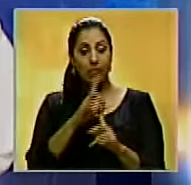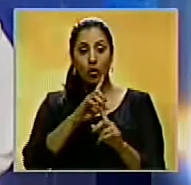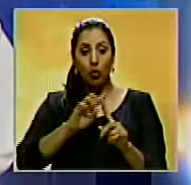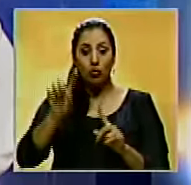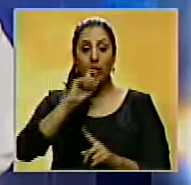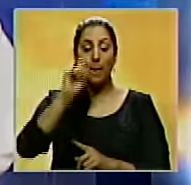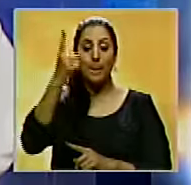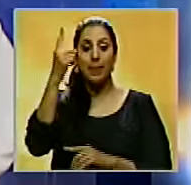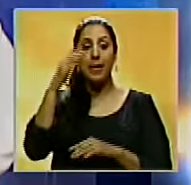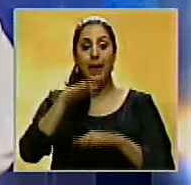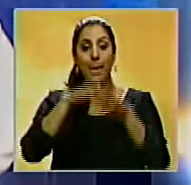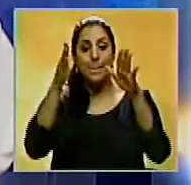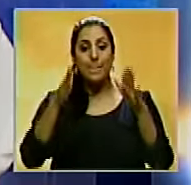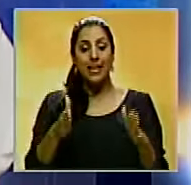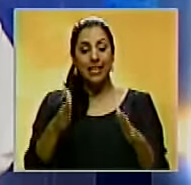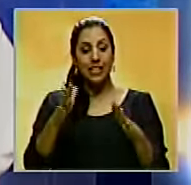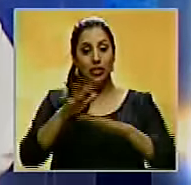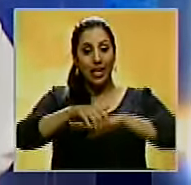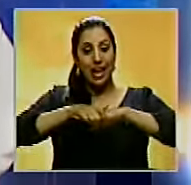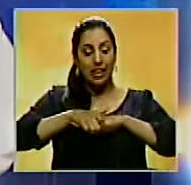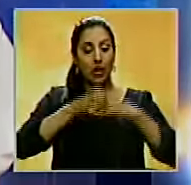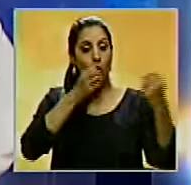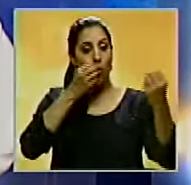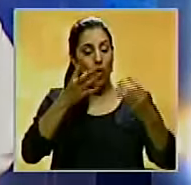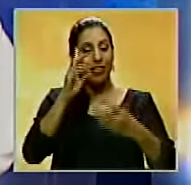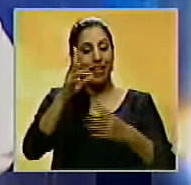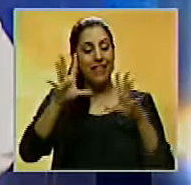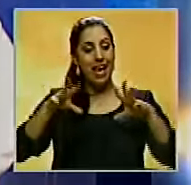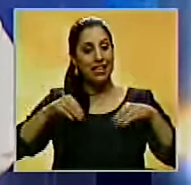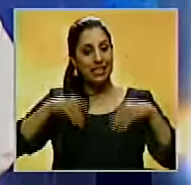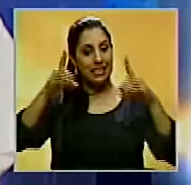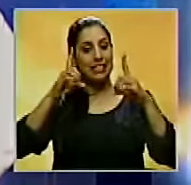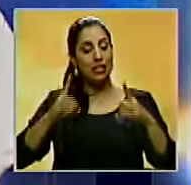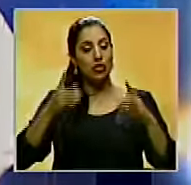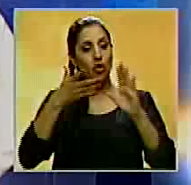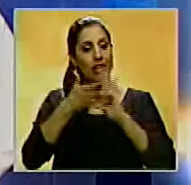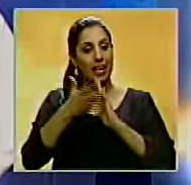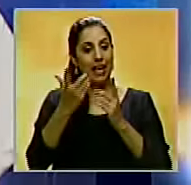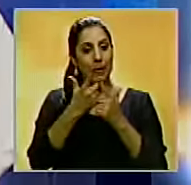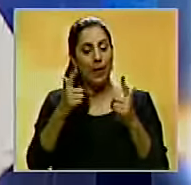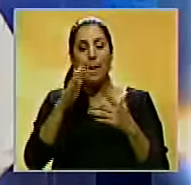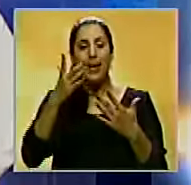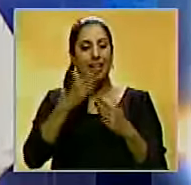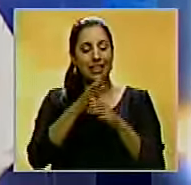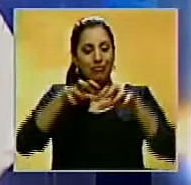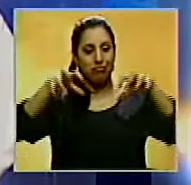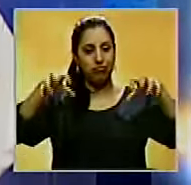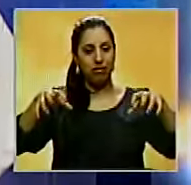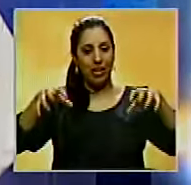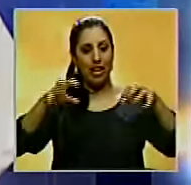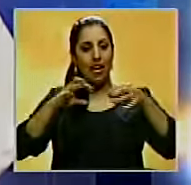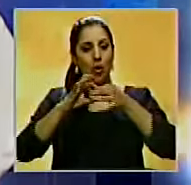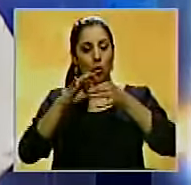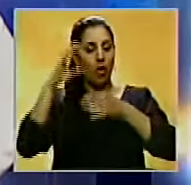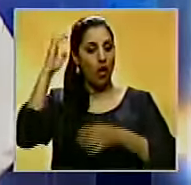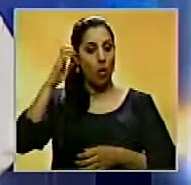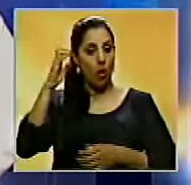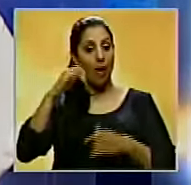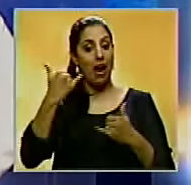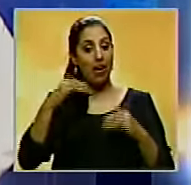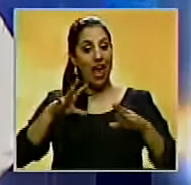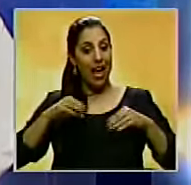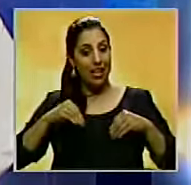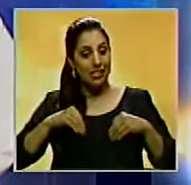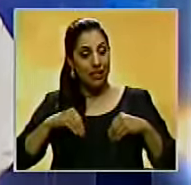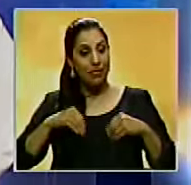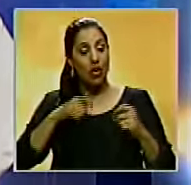El primer ministro británico David Cameron señaló que se debe aceptar la decisión del Brexit para separarse de la Unión Europea, aunque reconoció